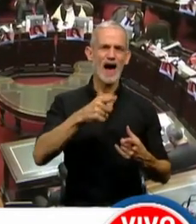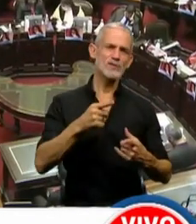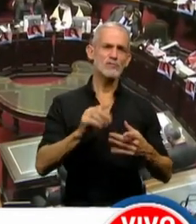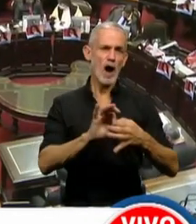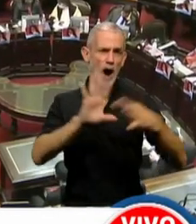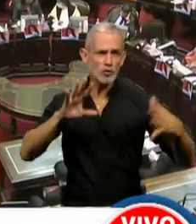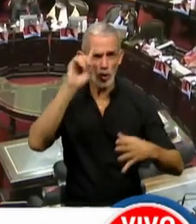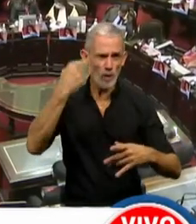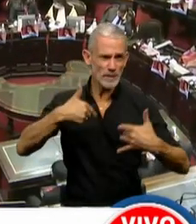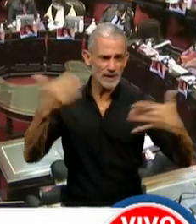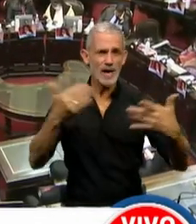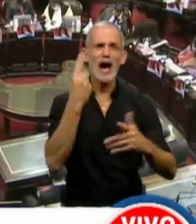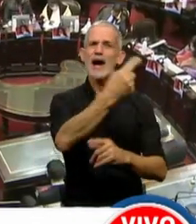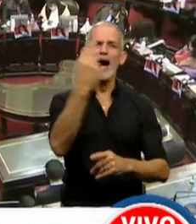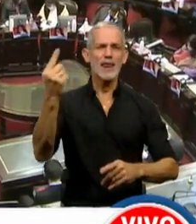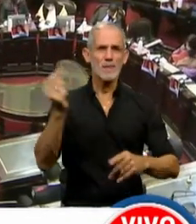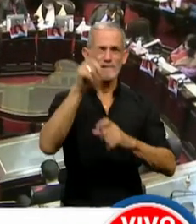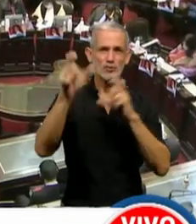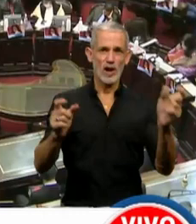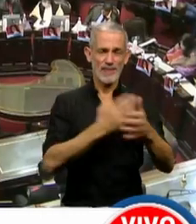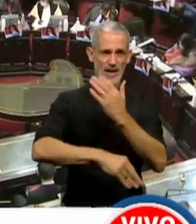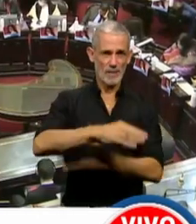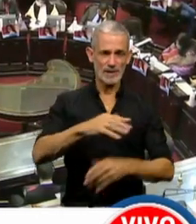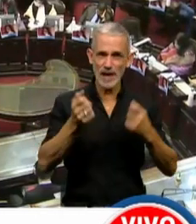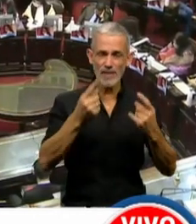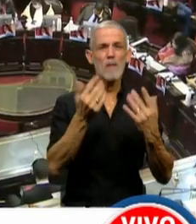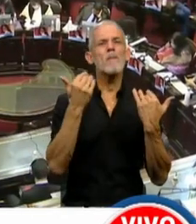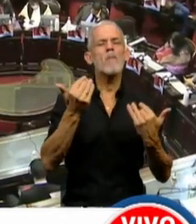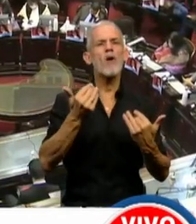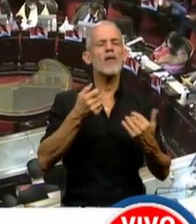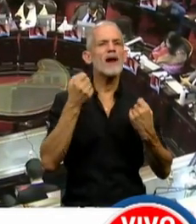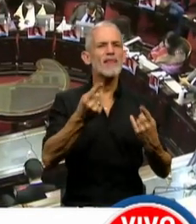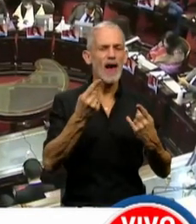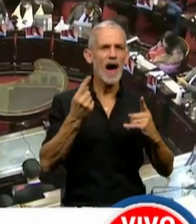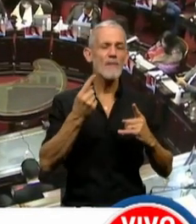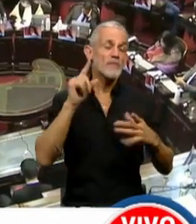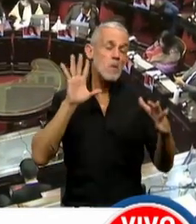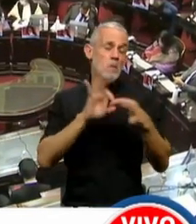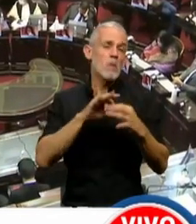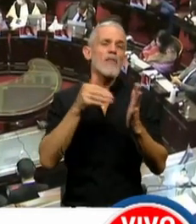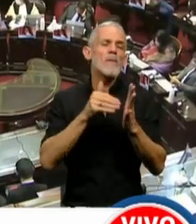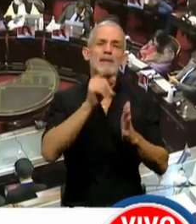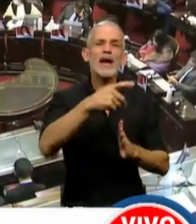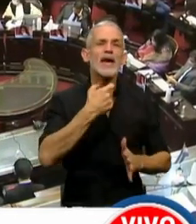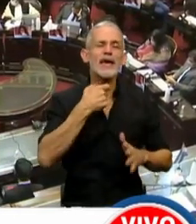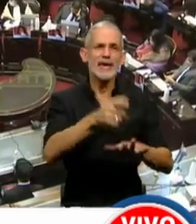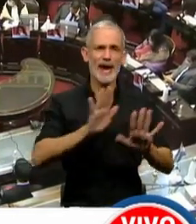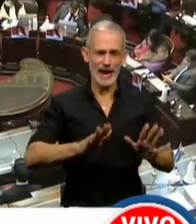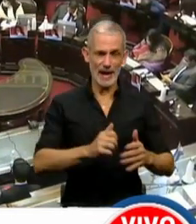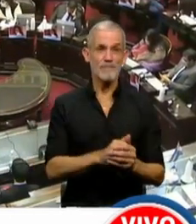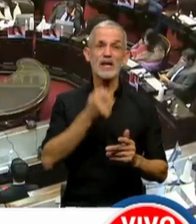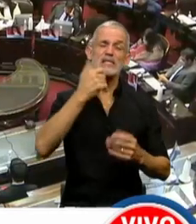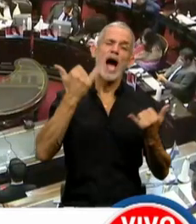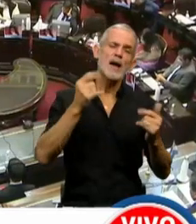autonomía que le brinda a cada persona con discapacidad el poder ser de acuerdo a lo que quiera ser. Y cuando hay